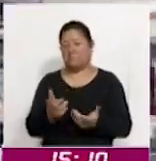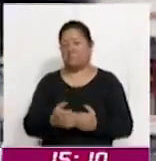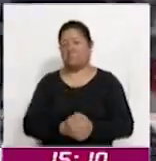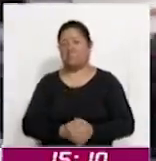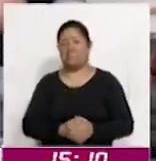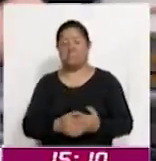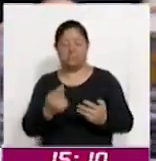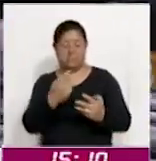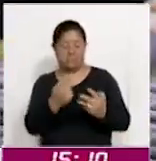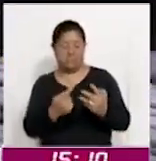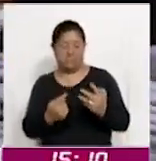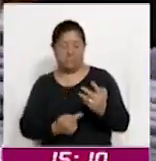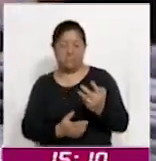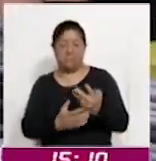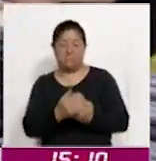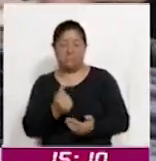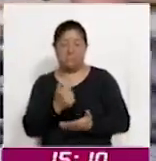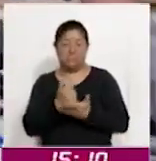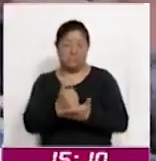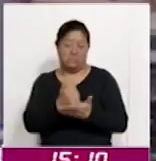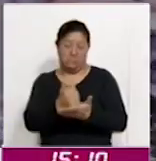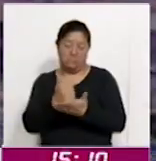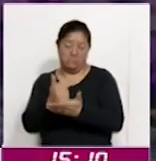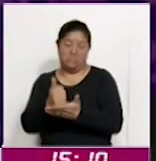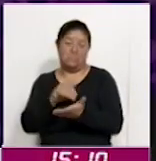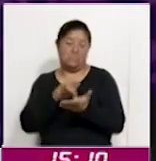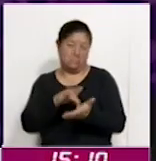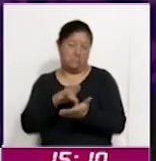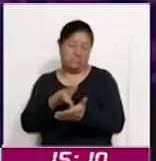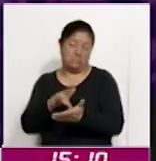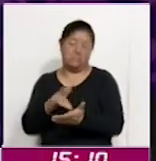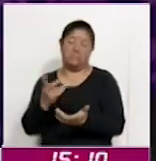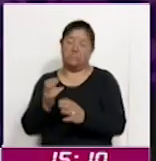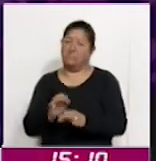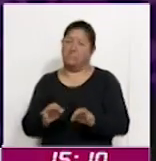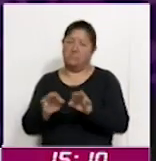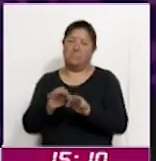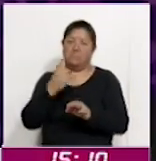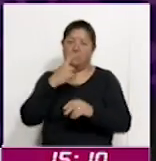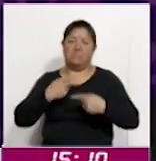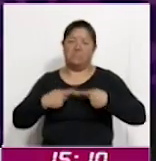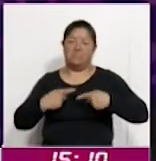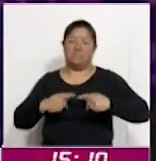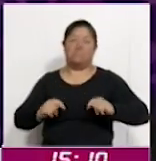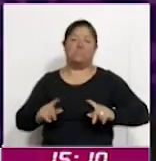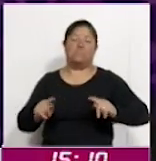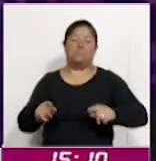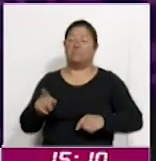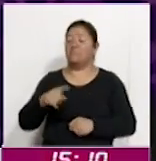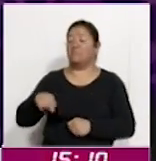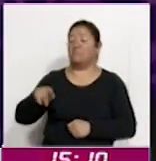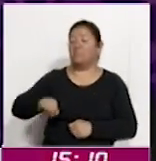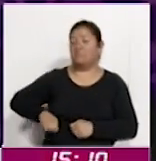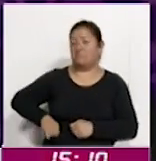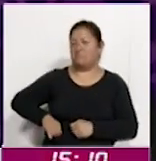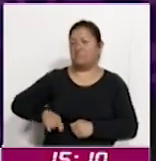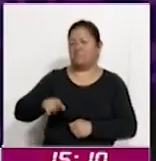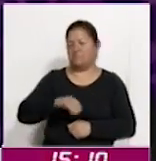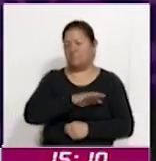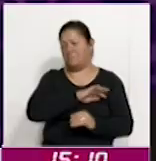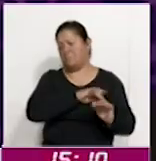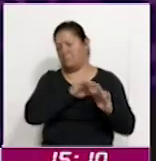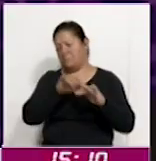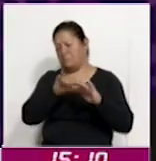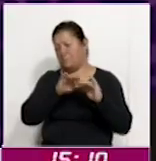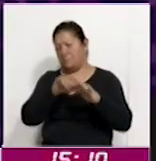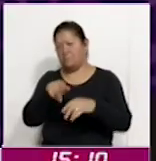da un empleo pues importante pues para la población tlaxcalteca. Quien está interesado puede acudir y lo que hacemos es precisamente como